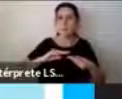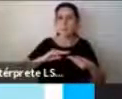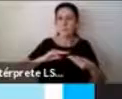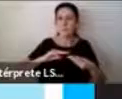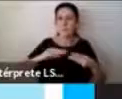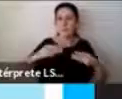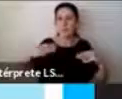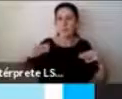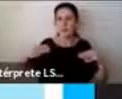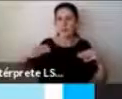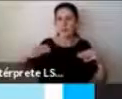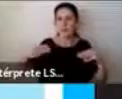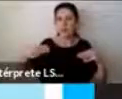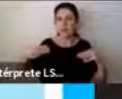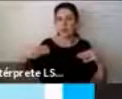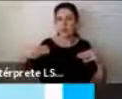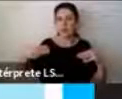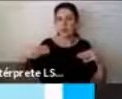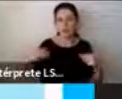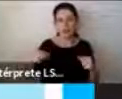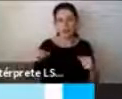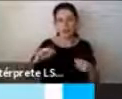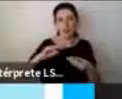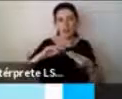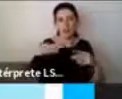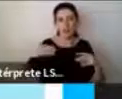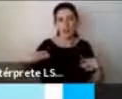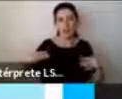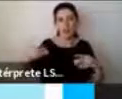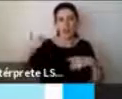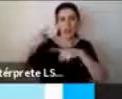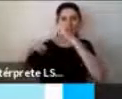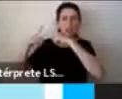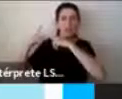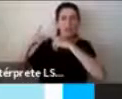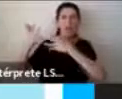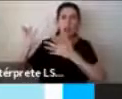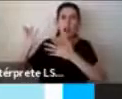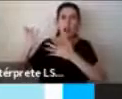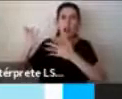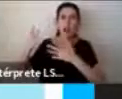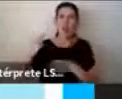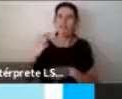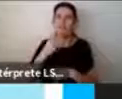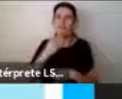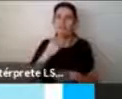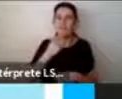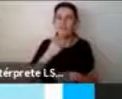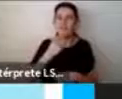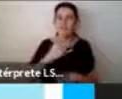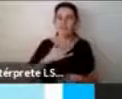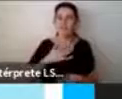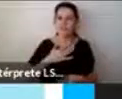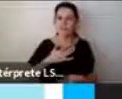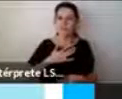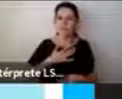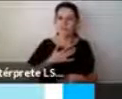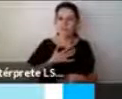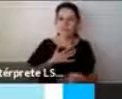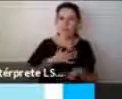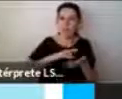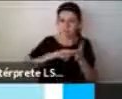a la experiencia de vivir con un trastorno. Y desde ahí, como equipo, se nos ocurre que